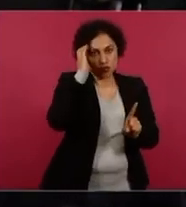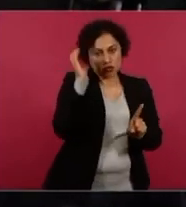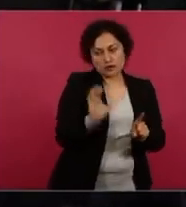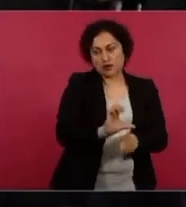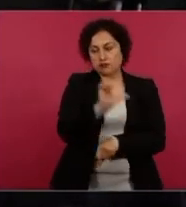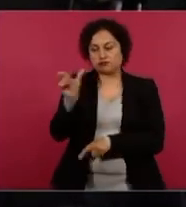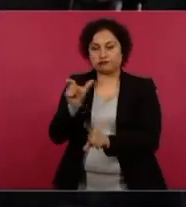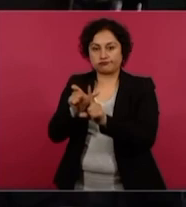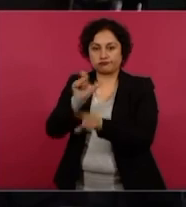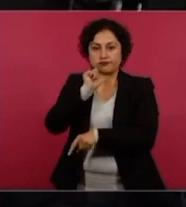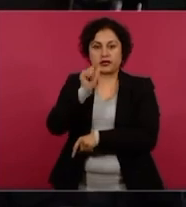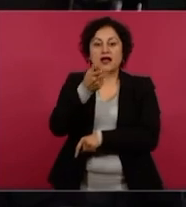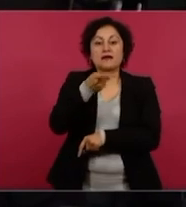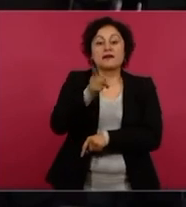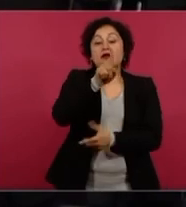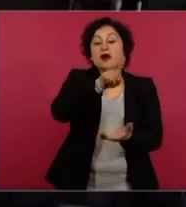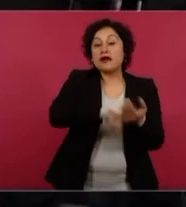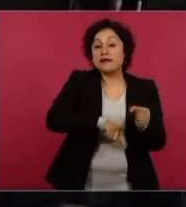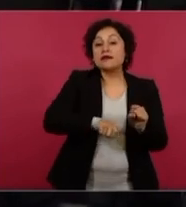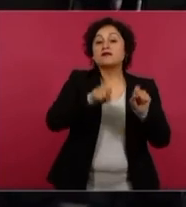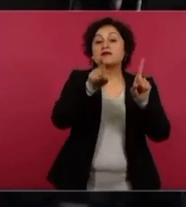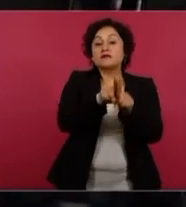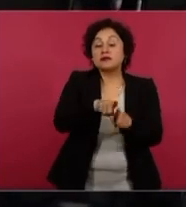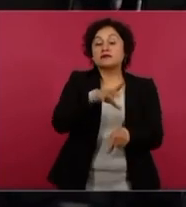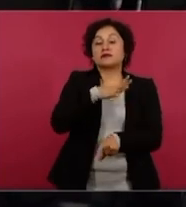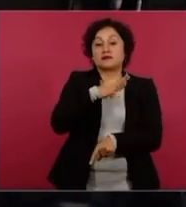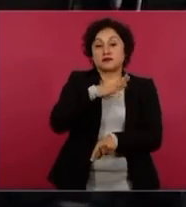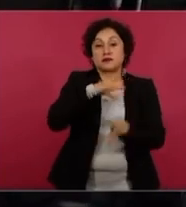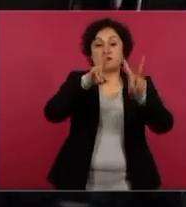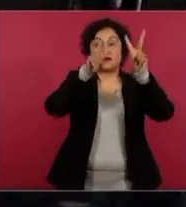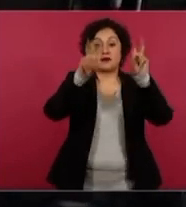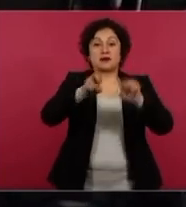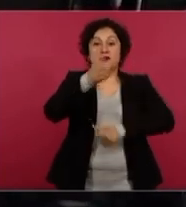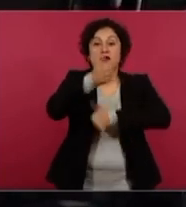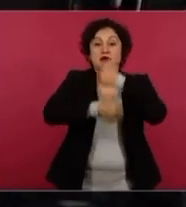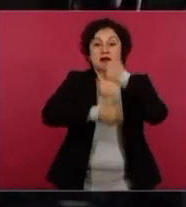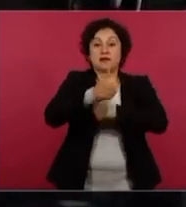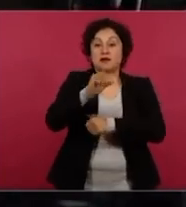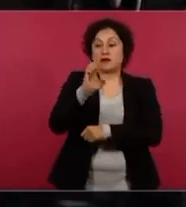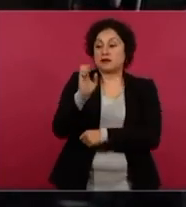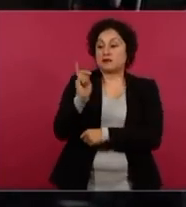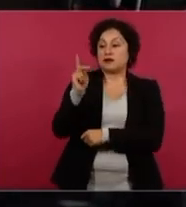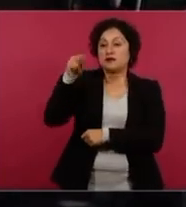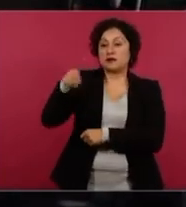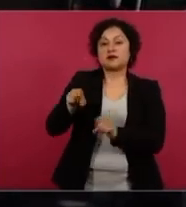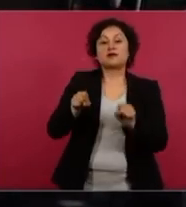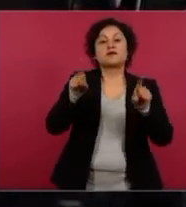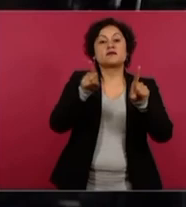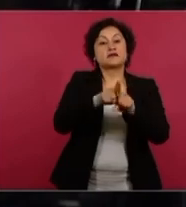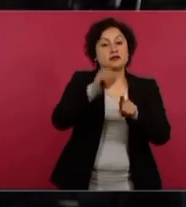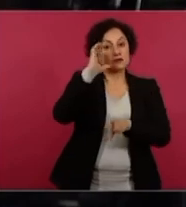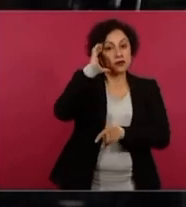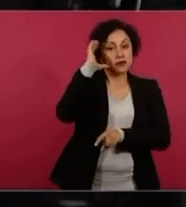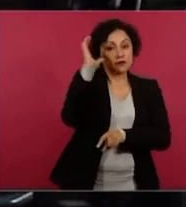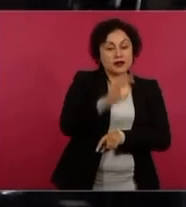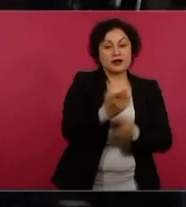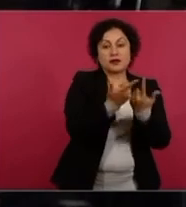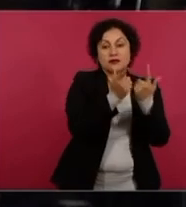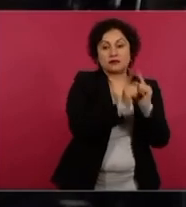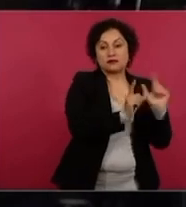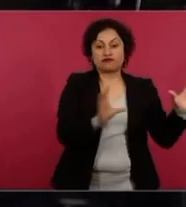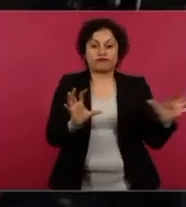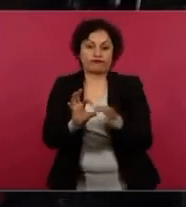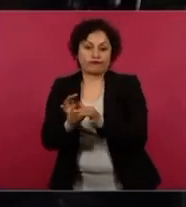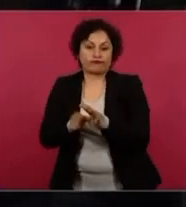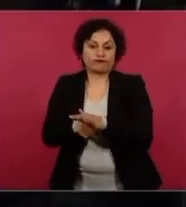campaña Enrique Peña Nieto con dinero de estos grupos criminales y que bueno, pues la entrega de este dinero no nada